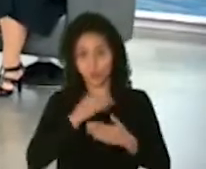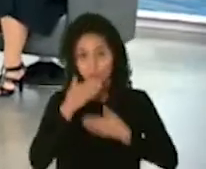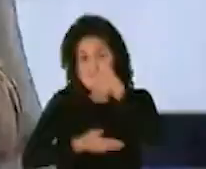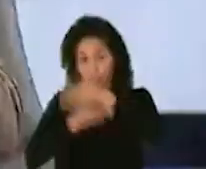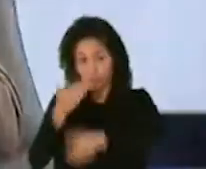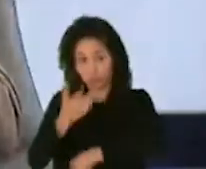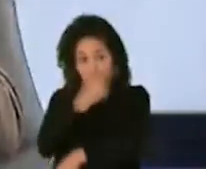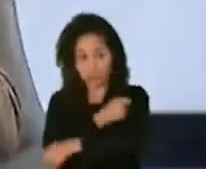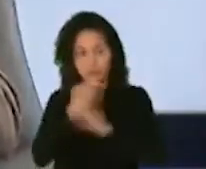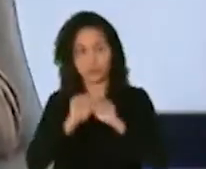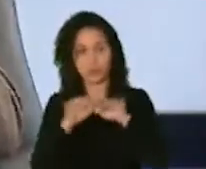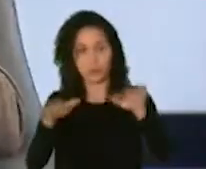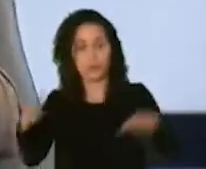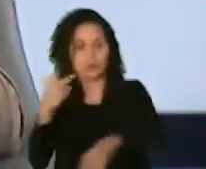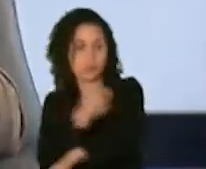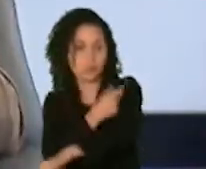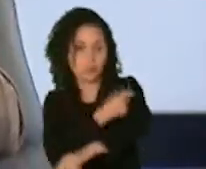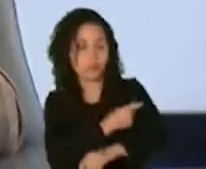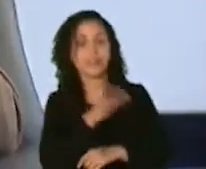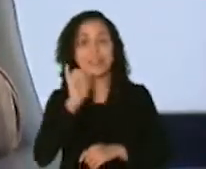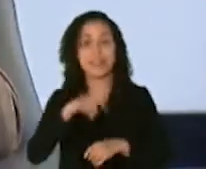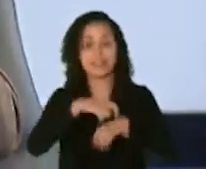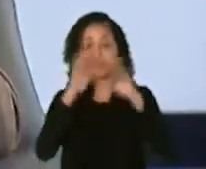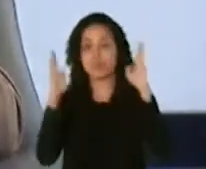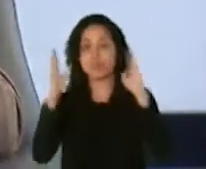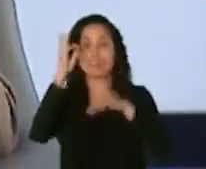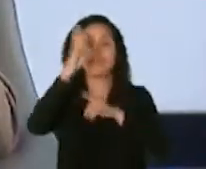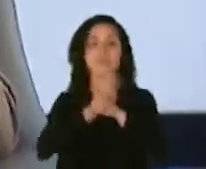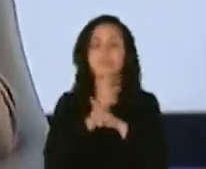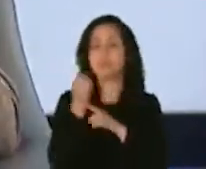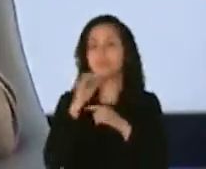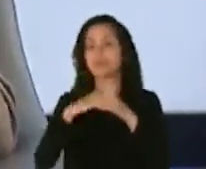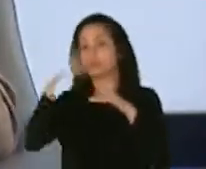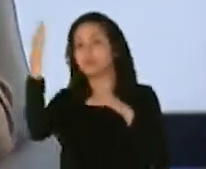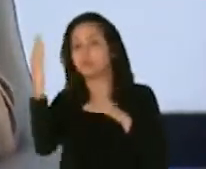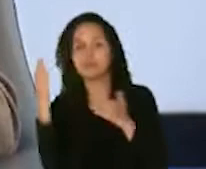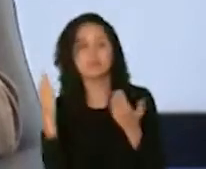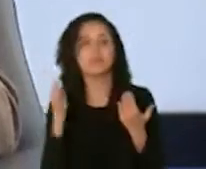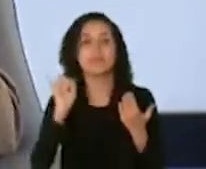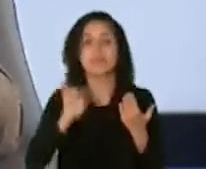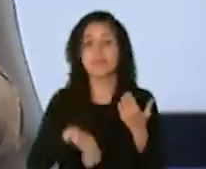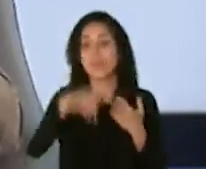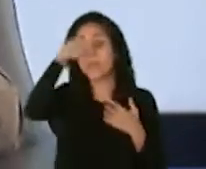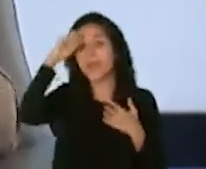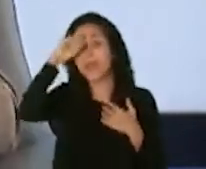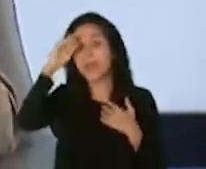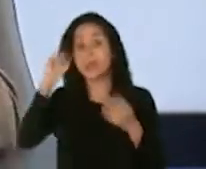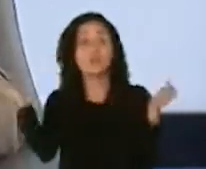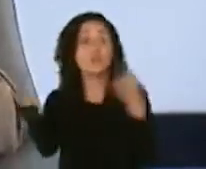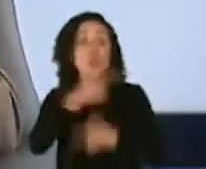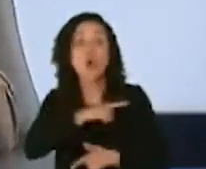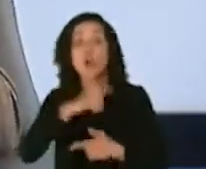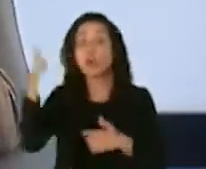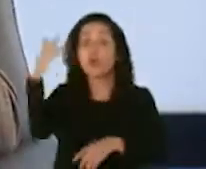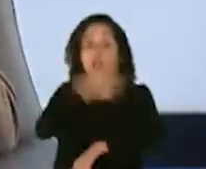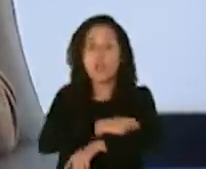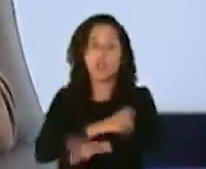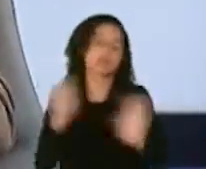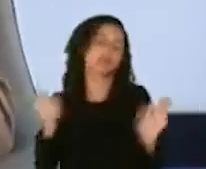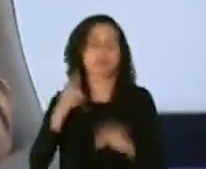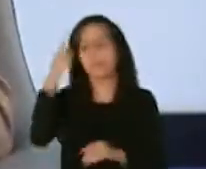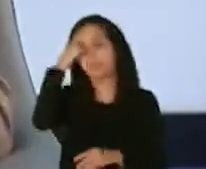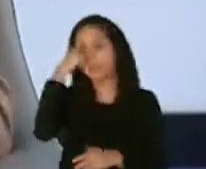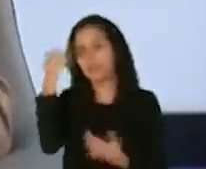masivamente durante ese periodo de tiempo sea 6 meses o más porque esto no va a estar todo el mundo vacunado en verano el que esté pensando eso pues está